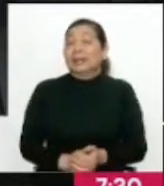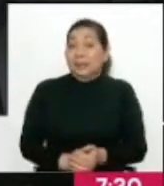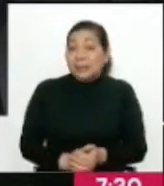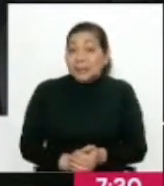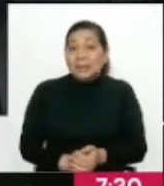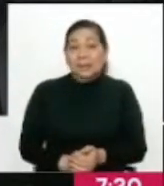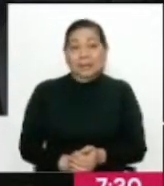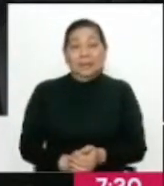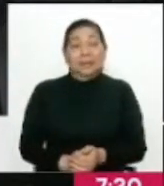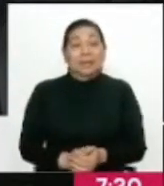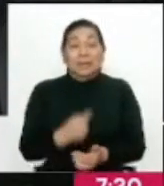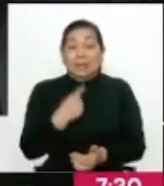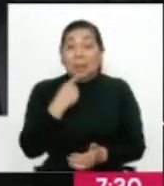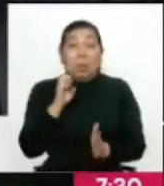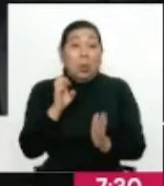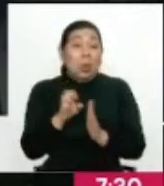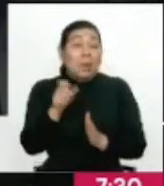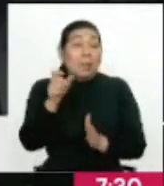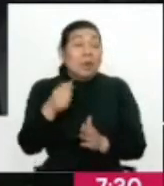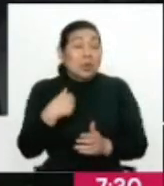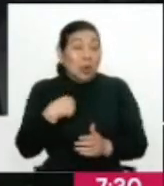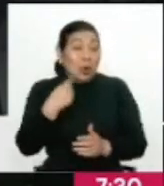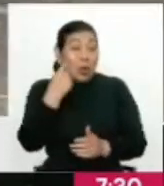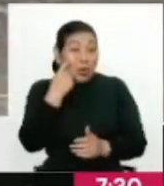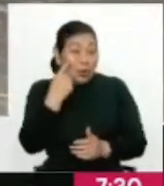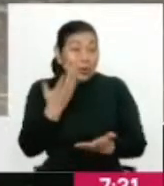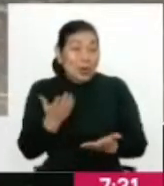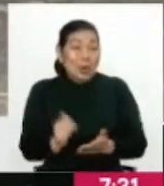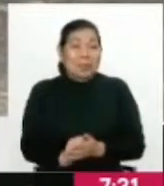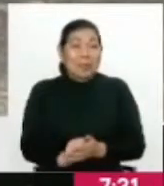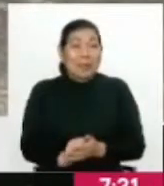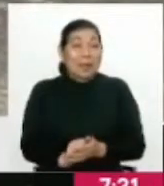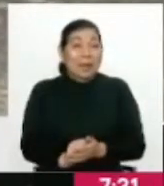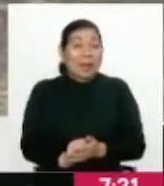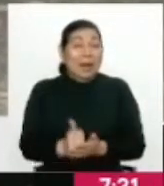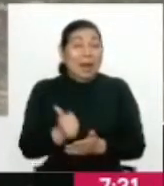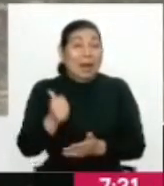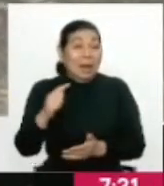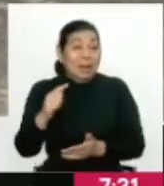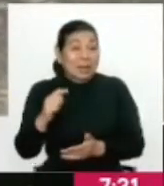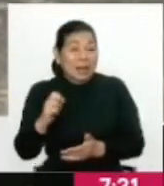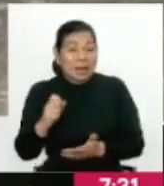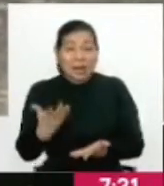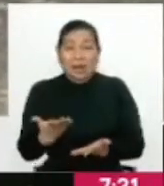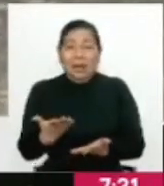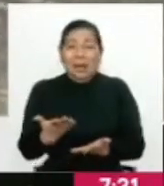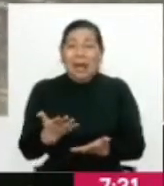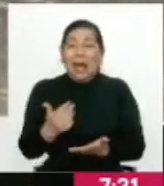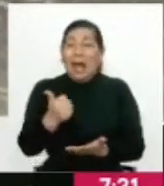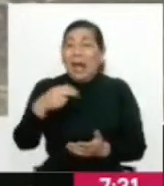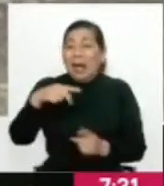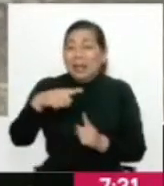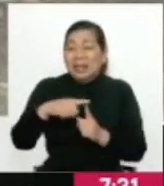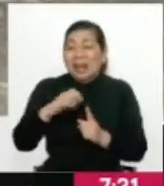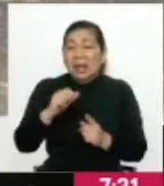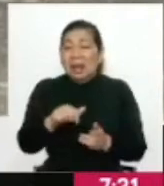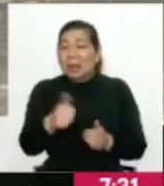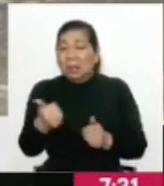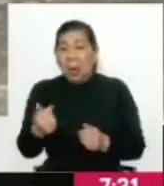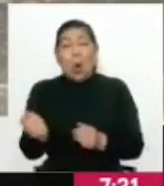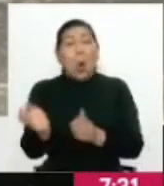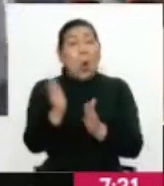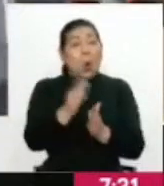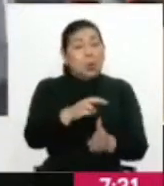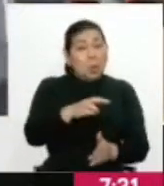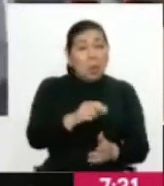a ver, puedo contar el caso de una persona conocida que antígena, síntomas, la antígena le da positivo, le sacan